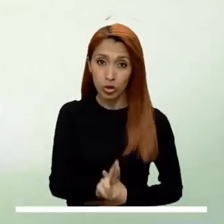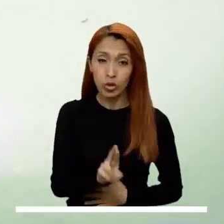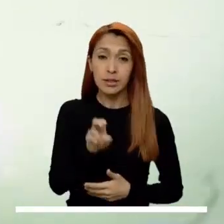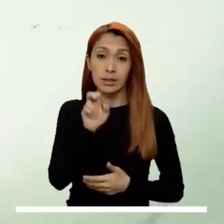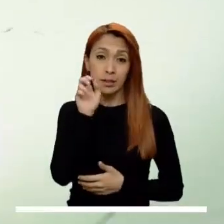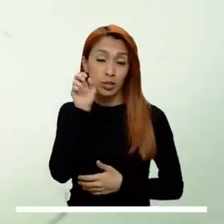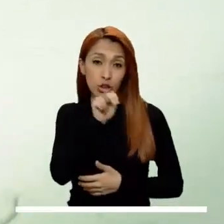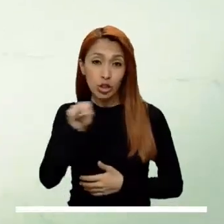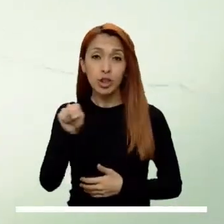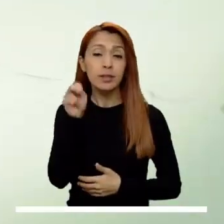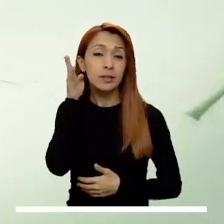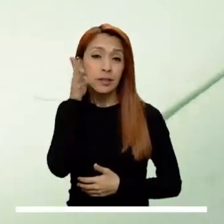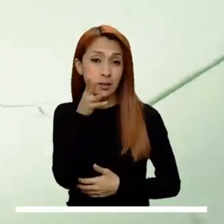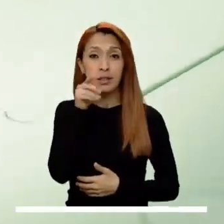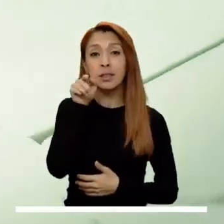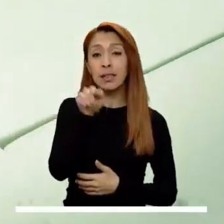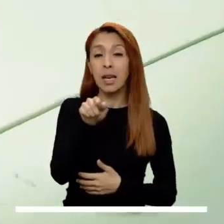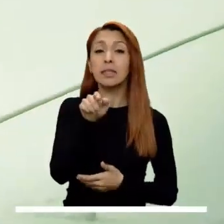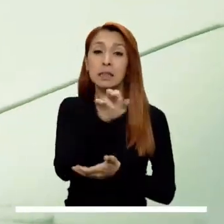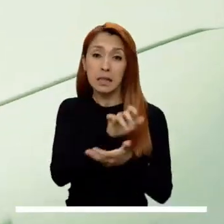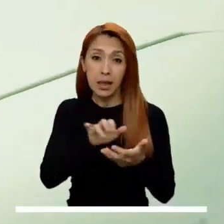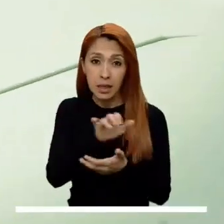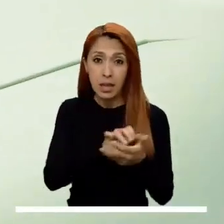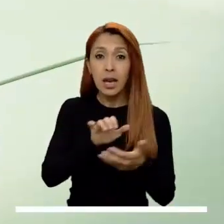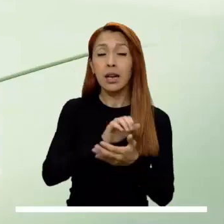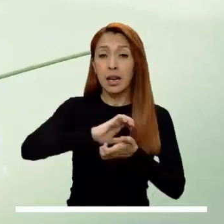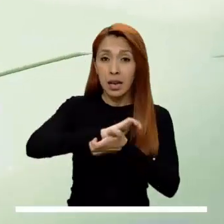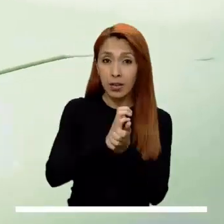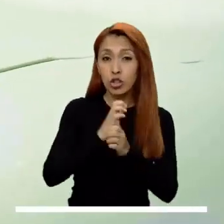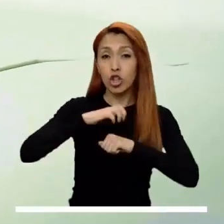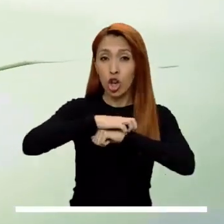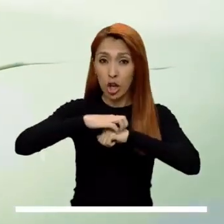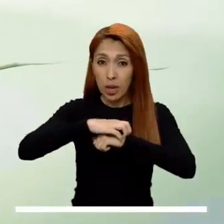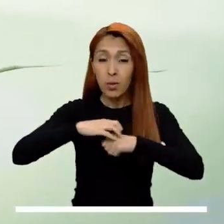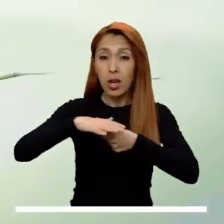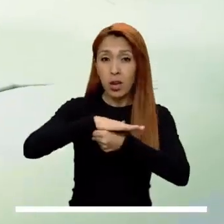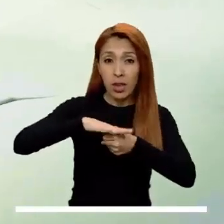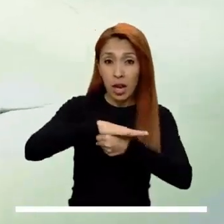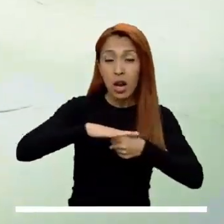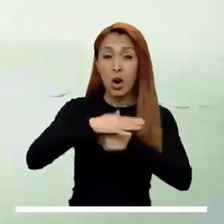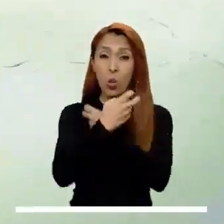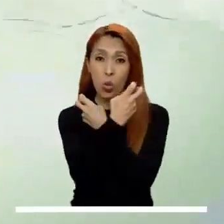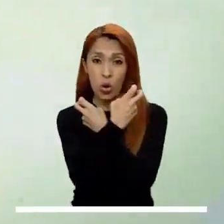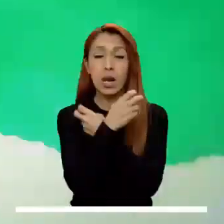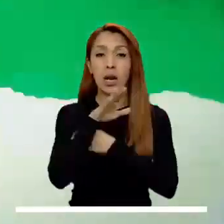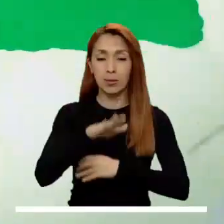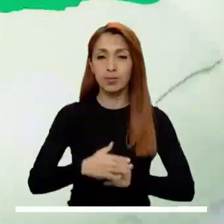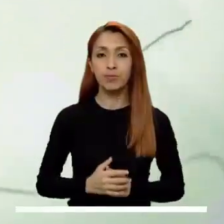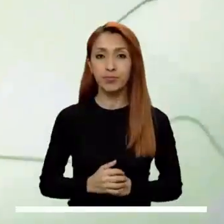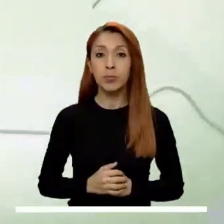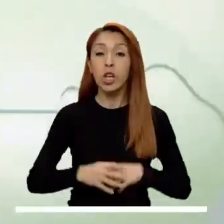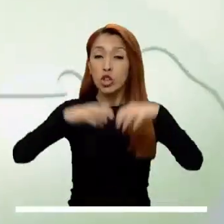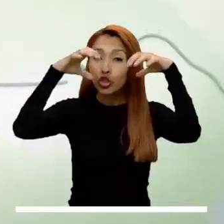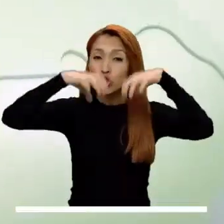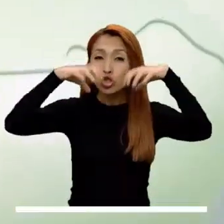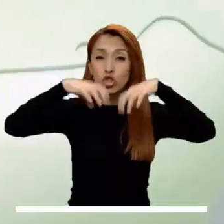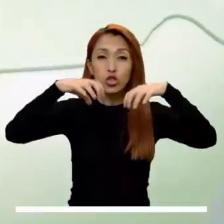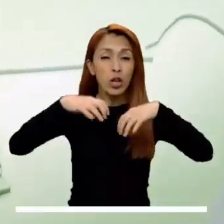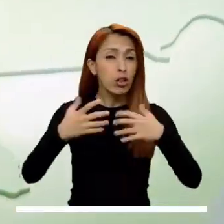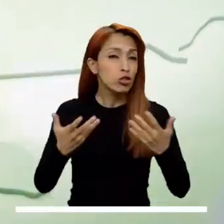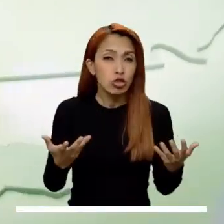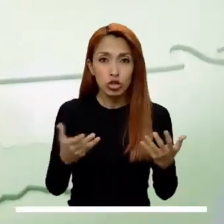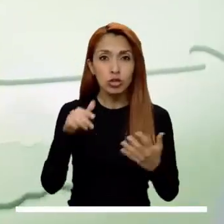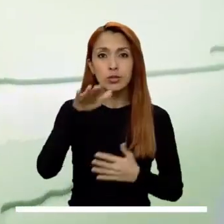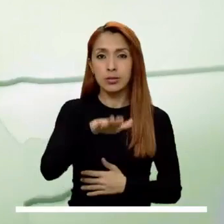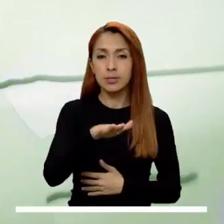de Santander, Santander, Boyacá, Cundinamarca, Eje Cafetero, Tolima y Huila. Tardes lluviosas